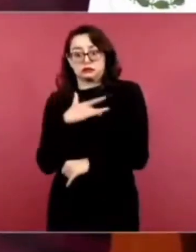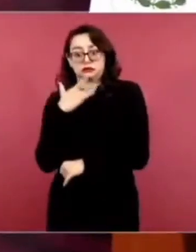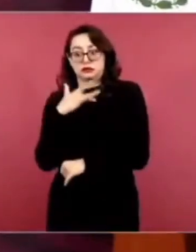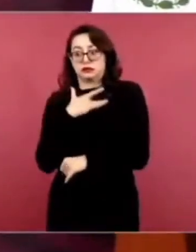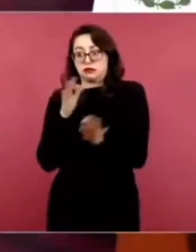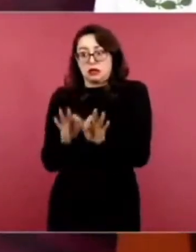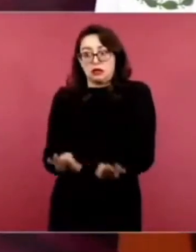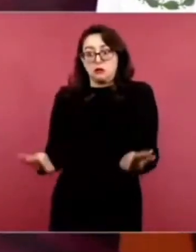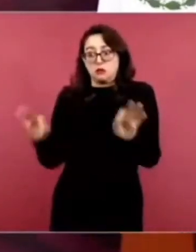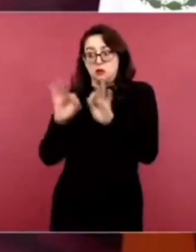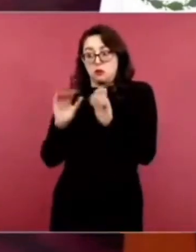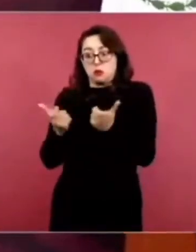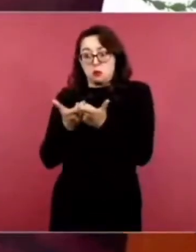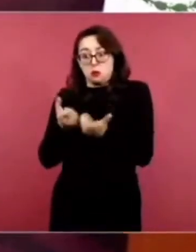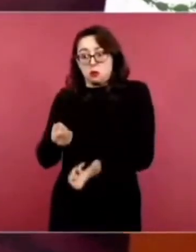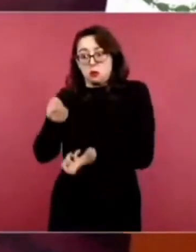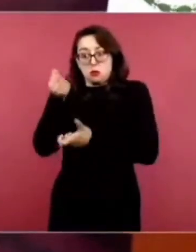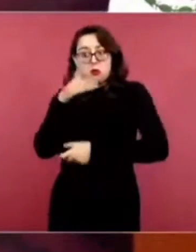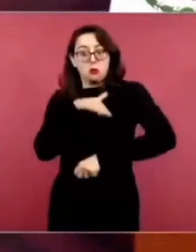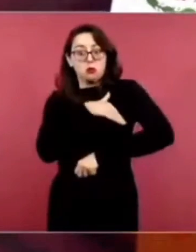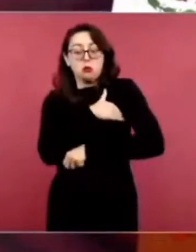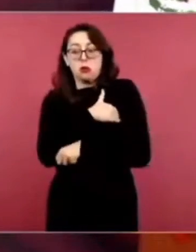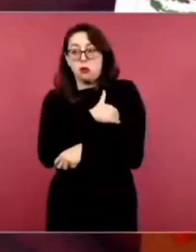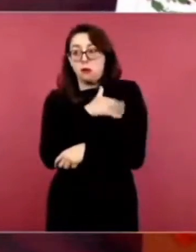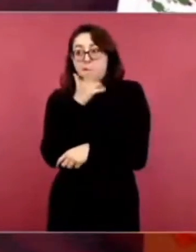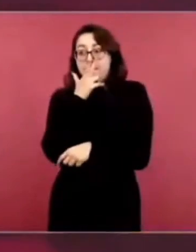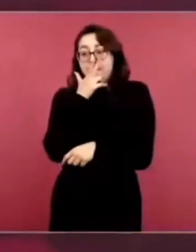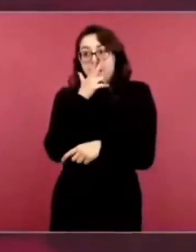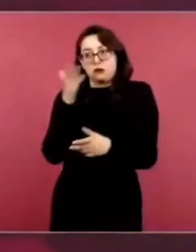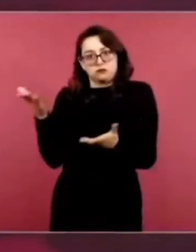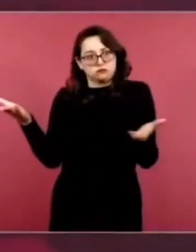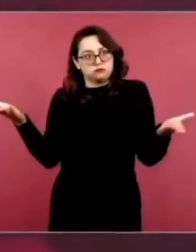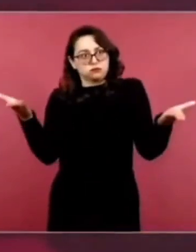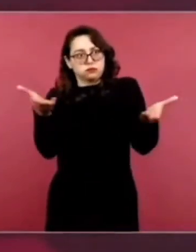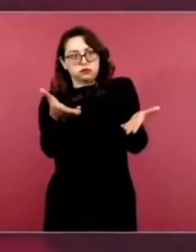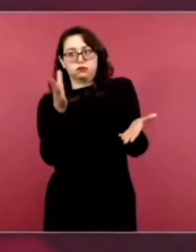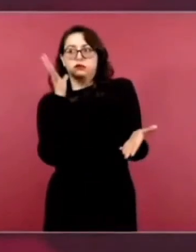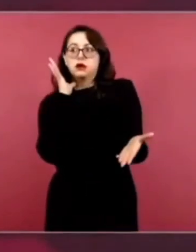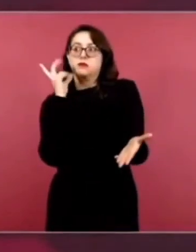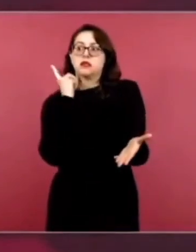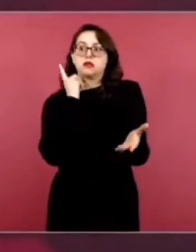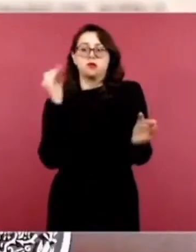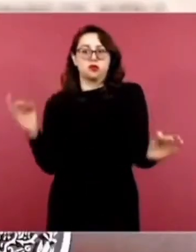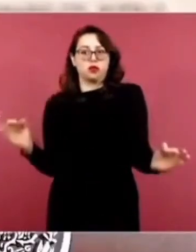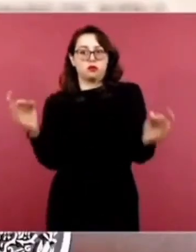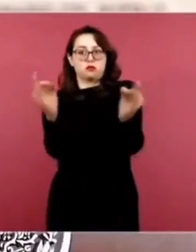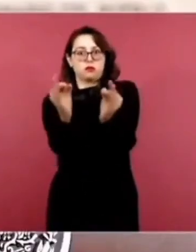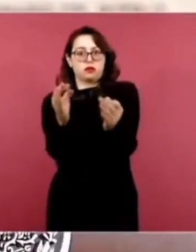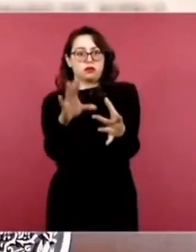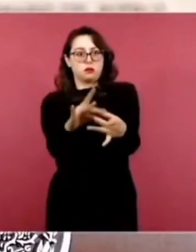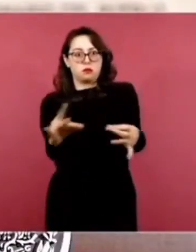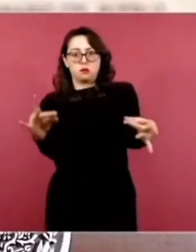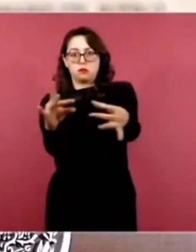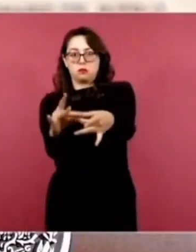por lo menos en estos años, el Poder Legislativo. Entonces, no vería yo